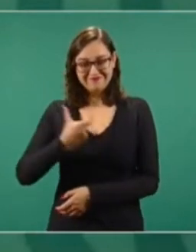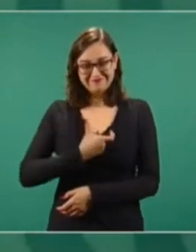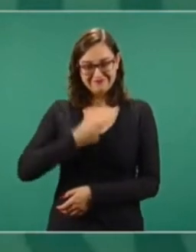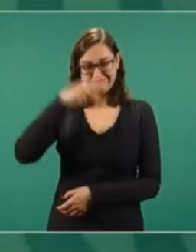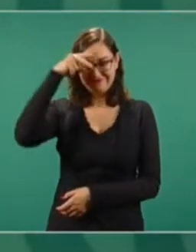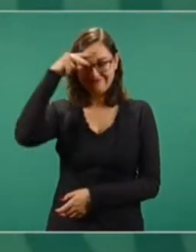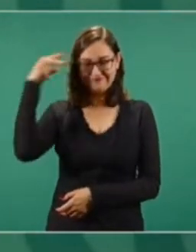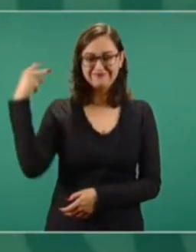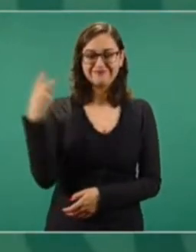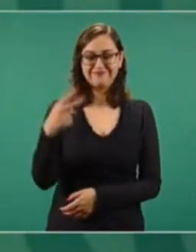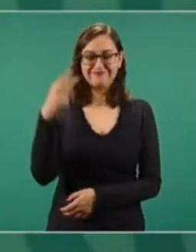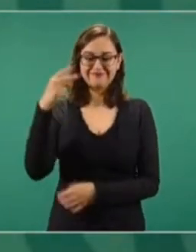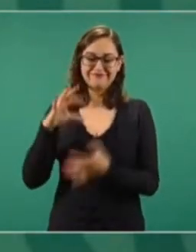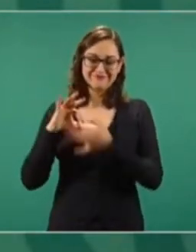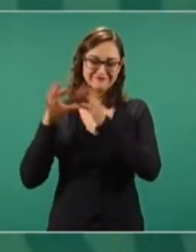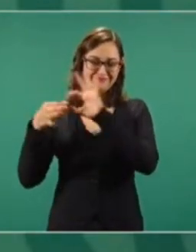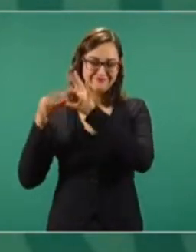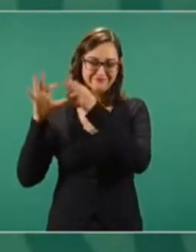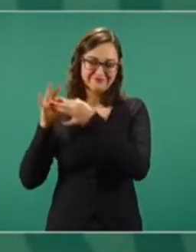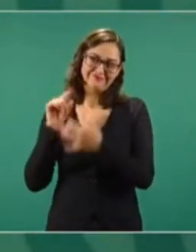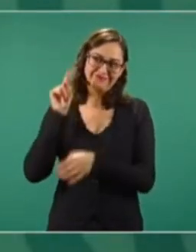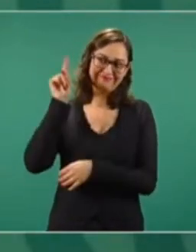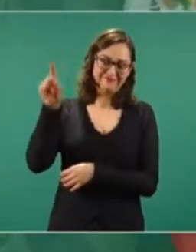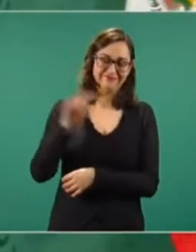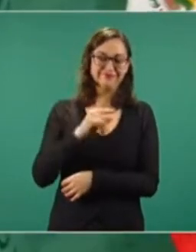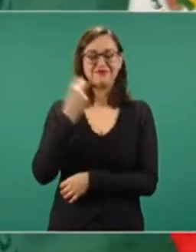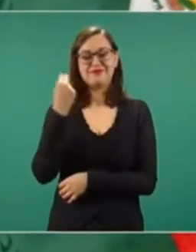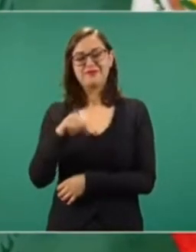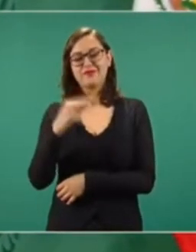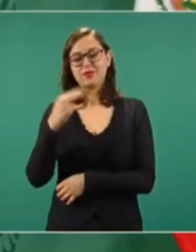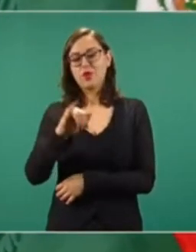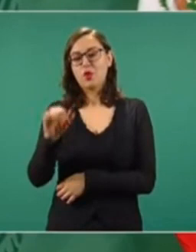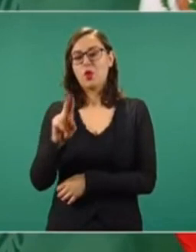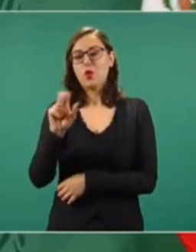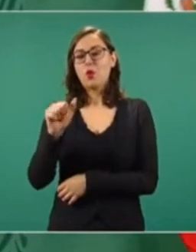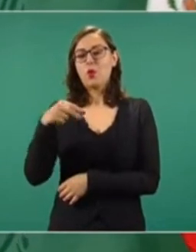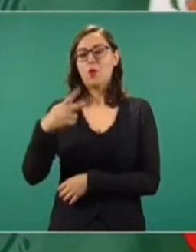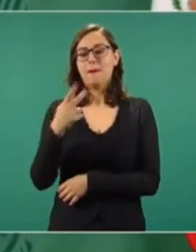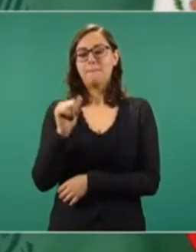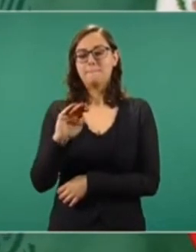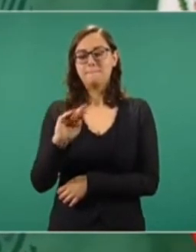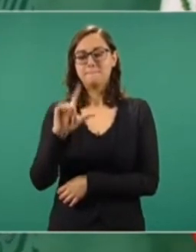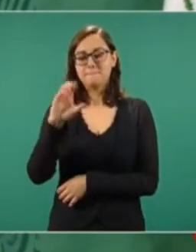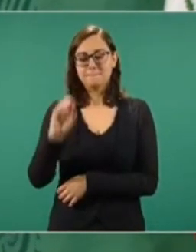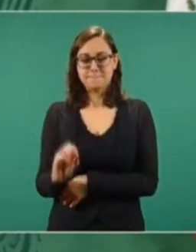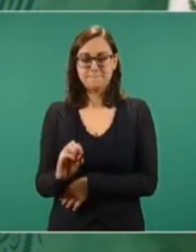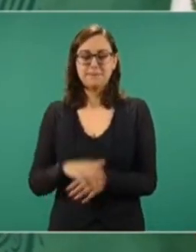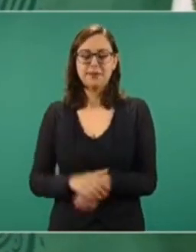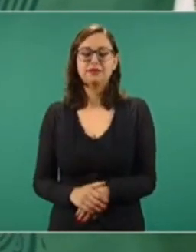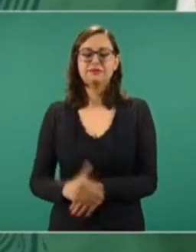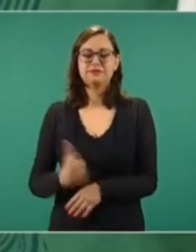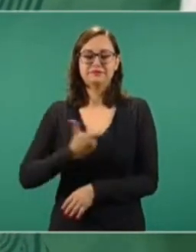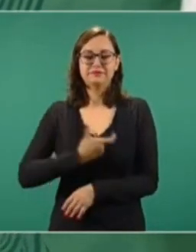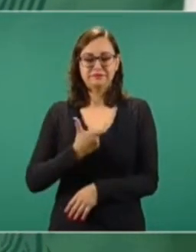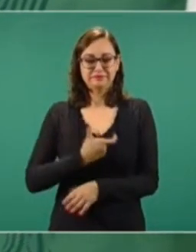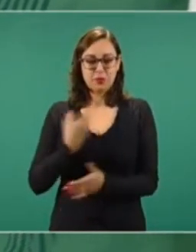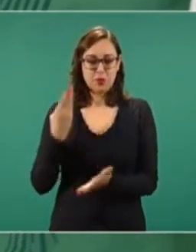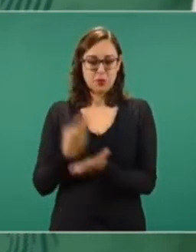Pablo Cervantes. Se llevó bronce, 100 metros,